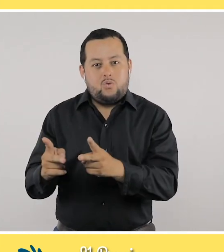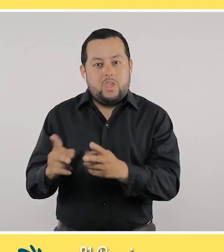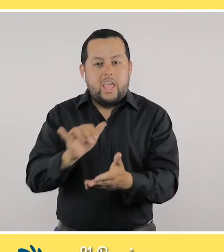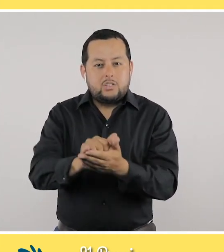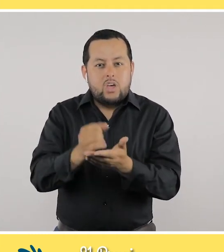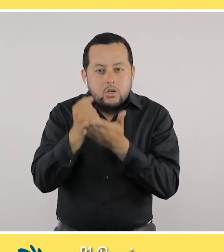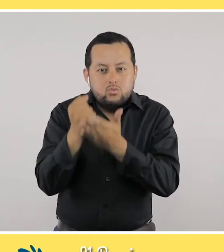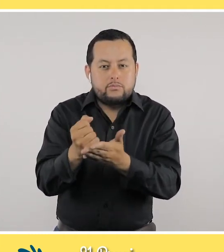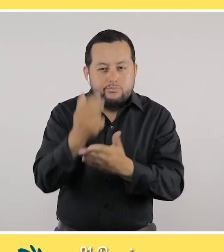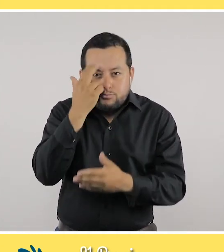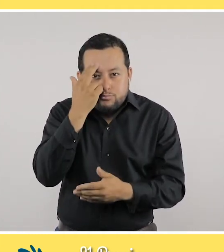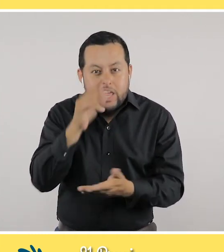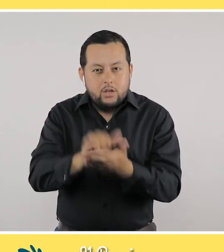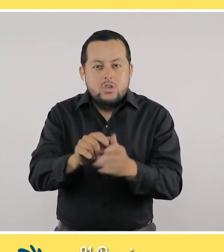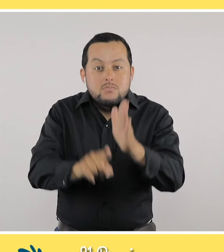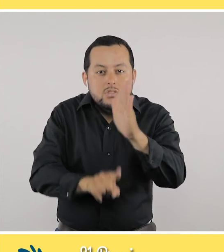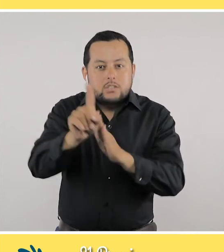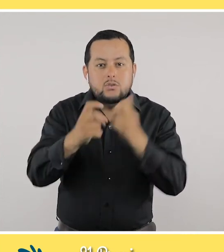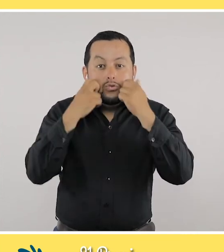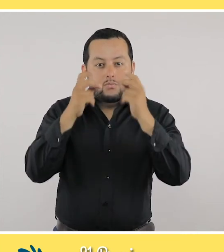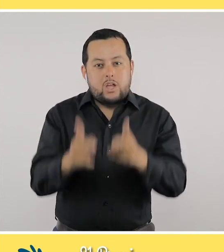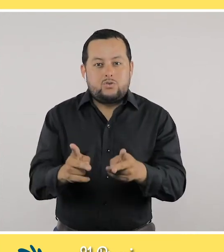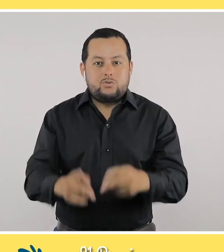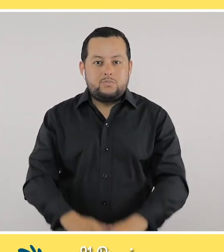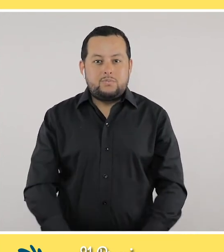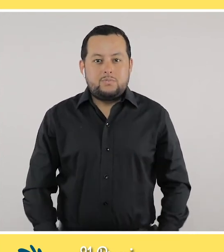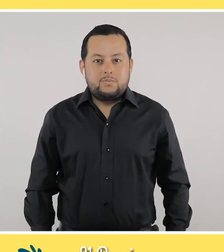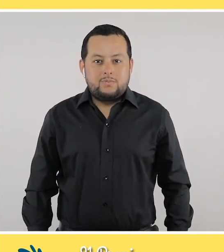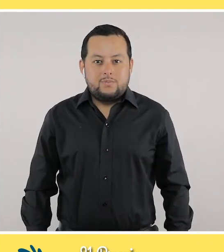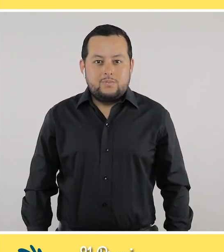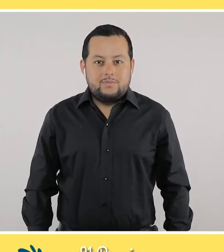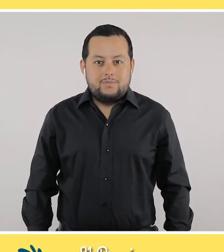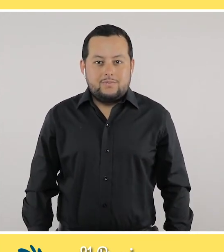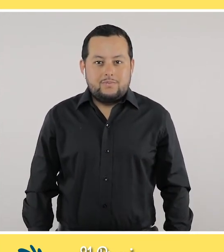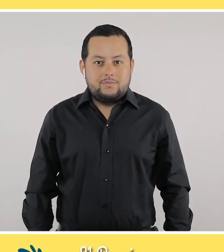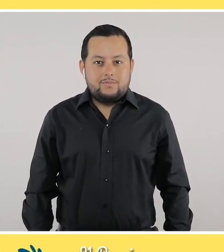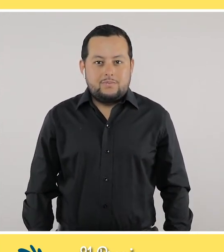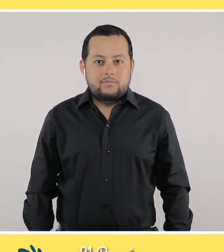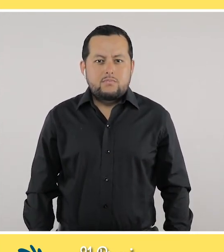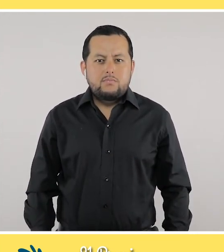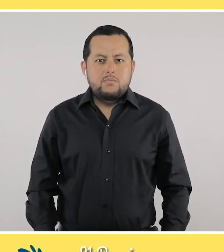el mejor capital humano, ayudándolos precisamente a eso, a desarrollarse como seres humanos.